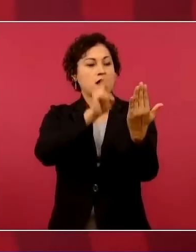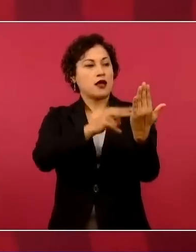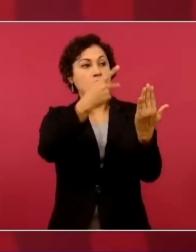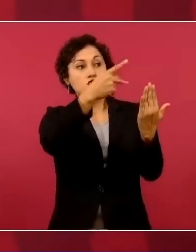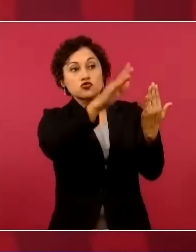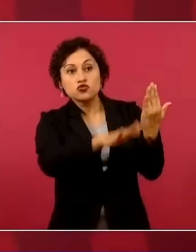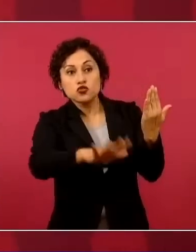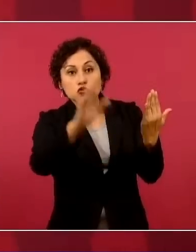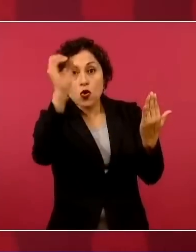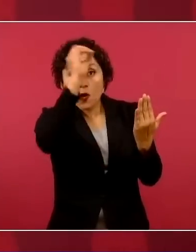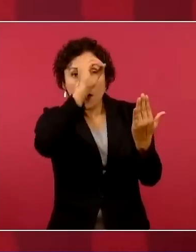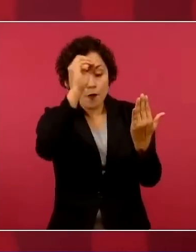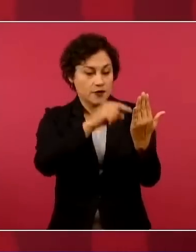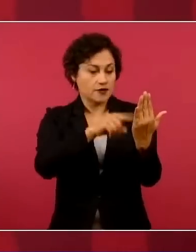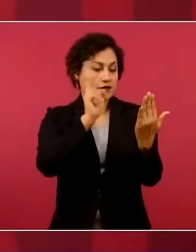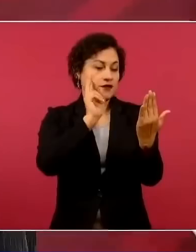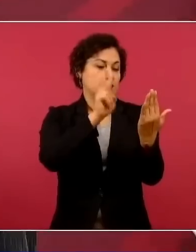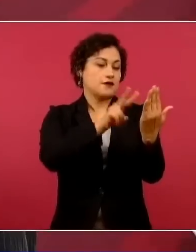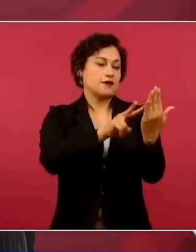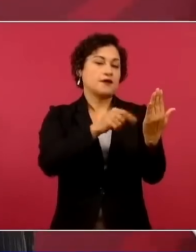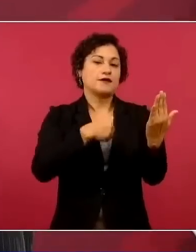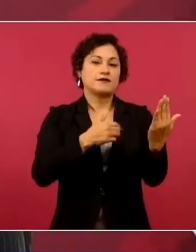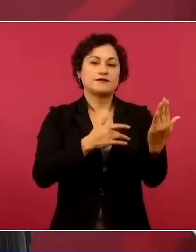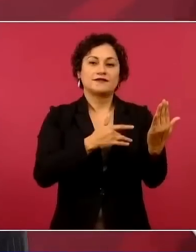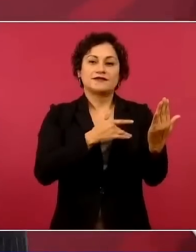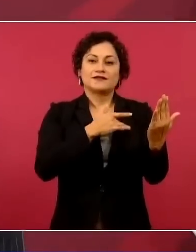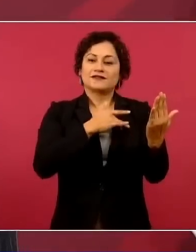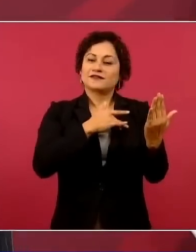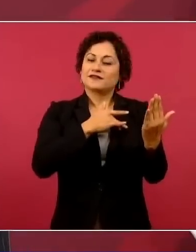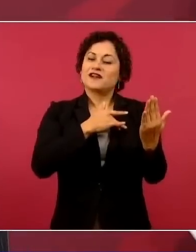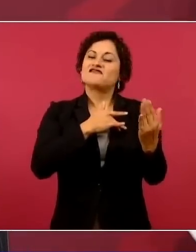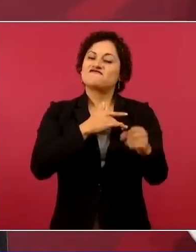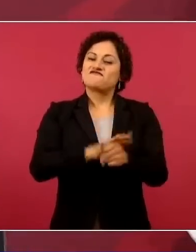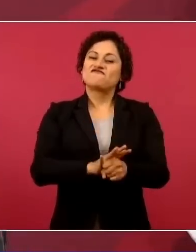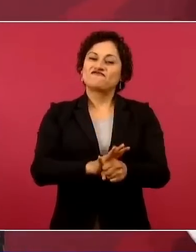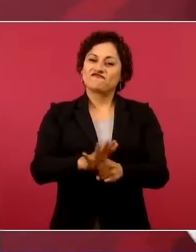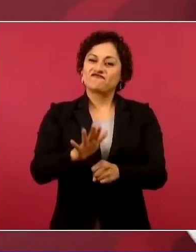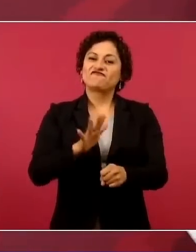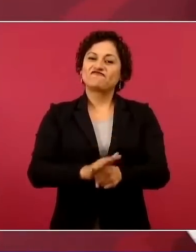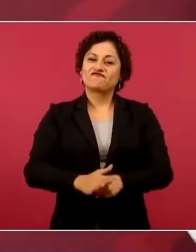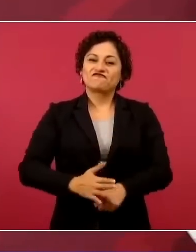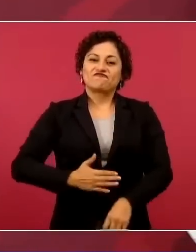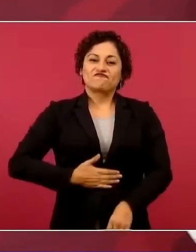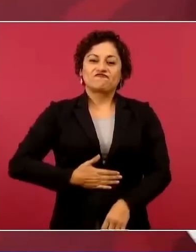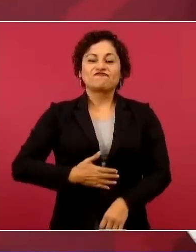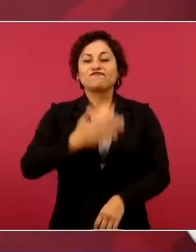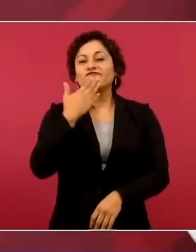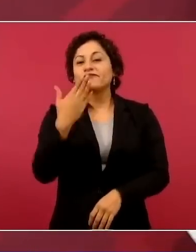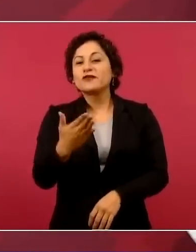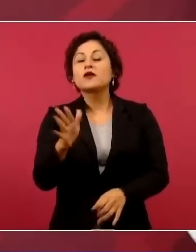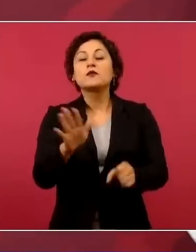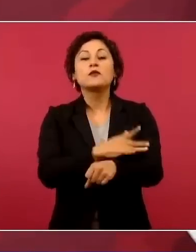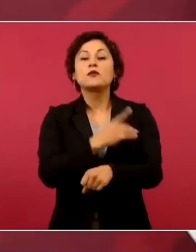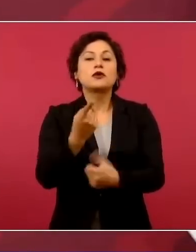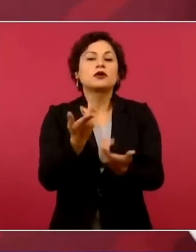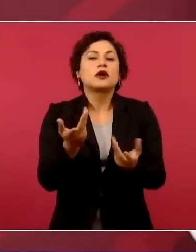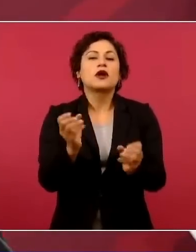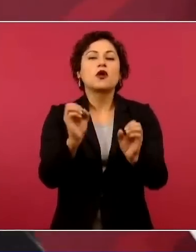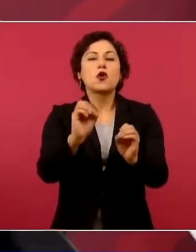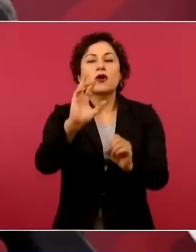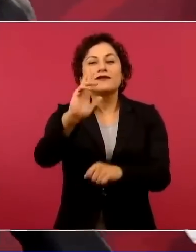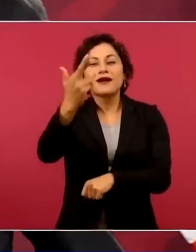muy satisfecho, o el día de la marcha, que